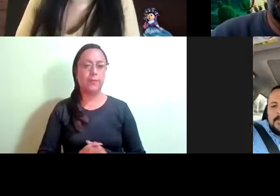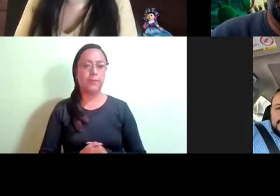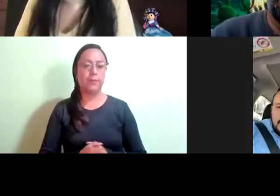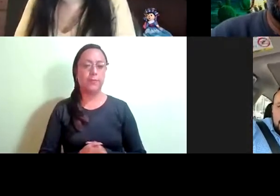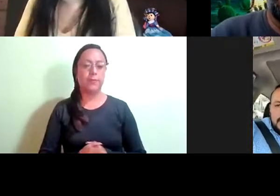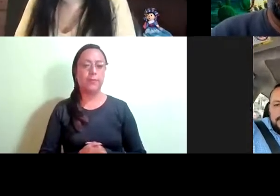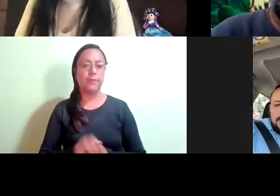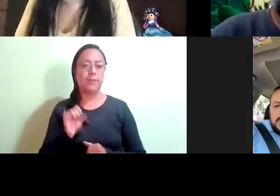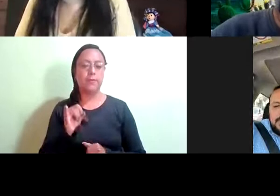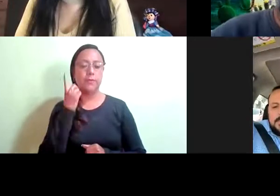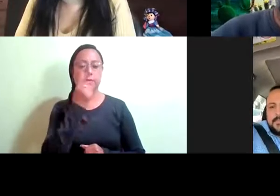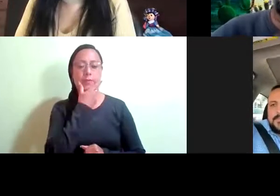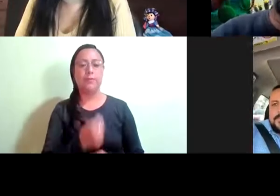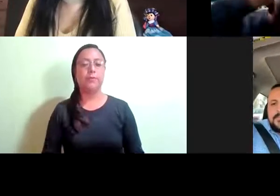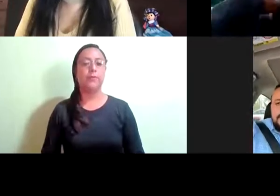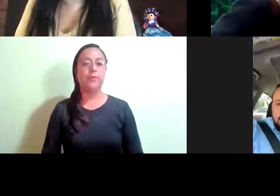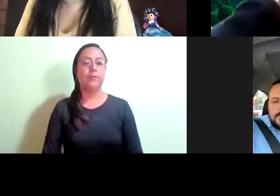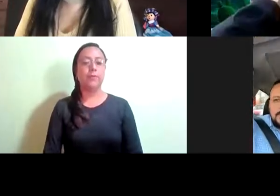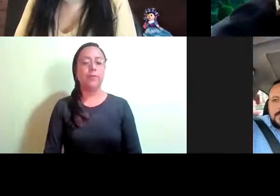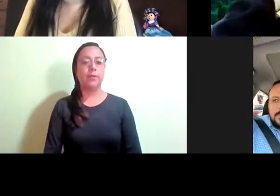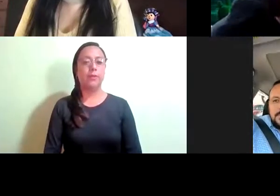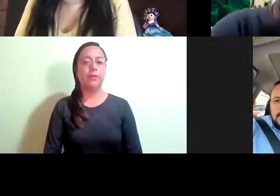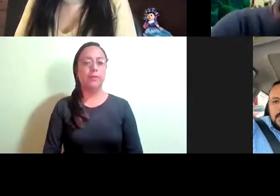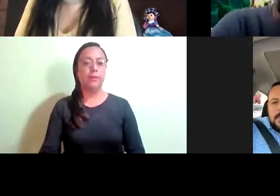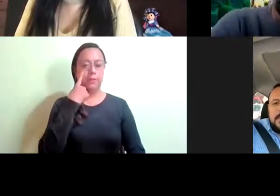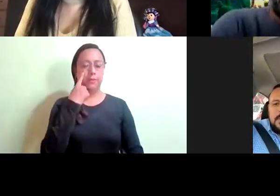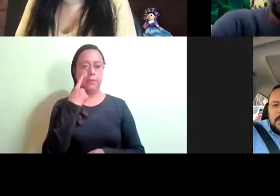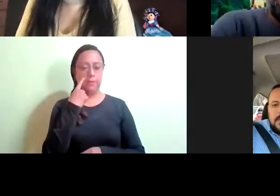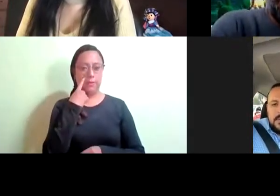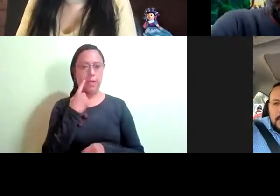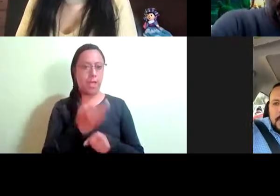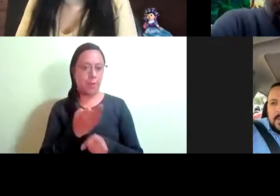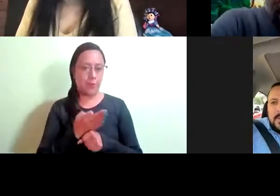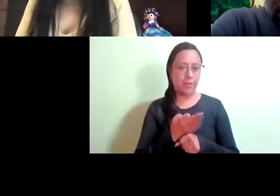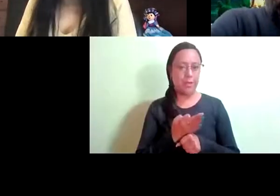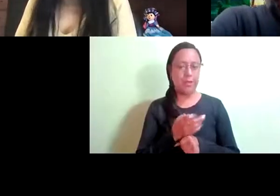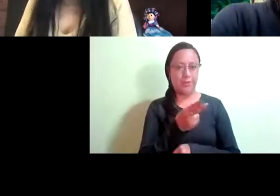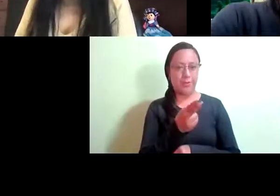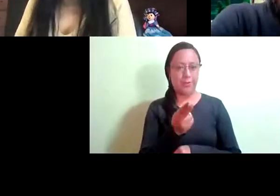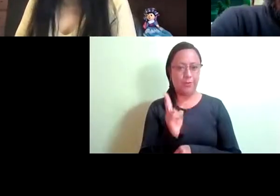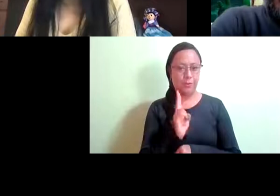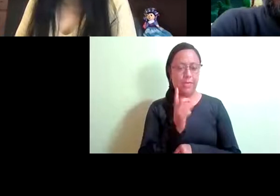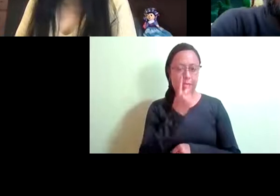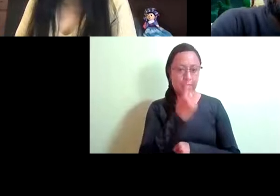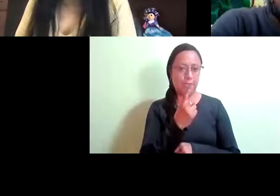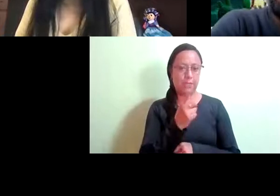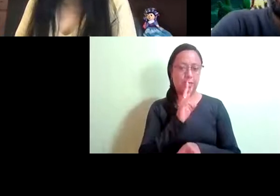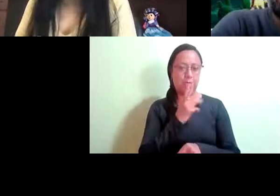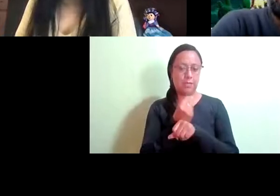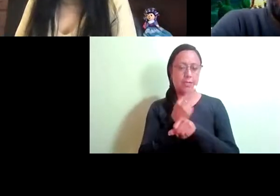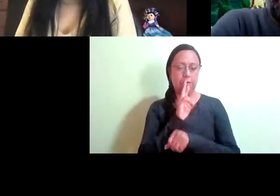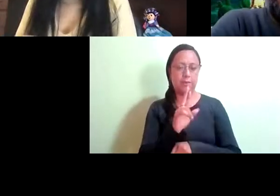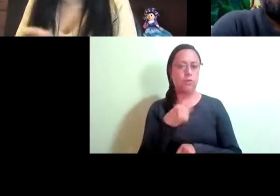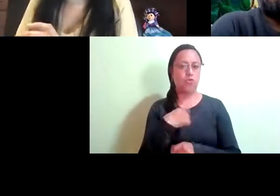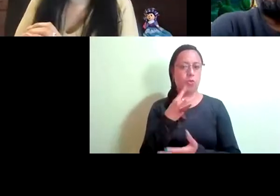Sí. Sí, sí, mira, atendiendo a lo que se está, este, resolviendo, me parece correcto, nada más